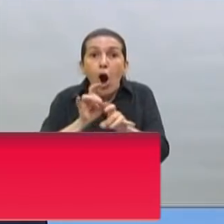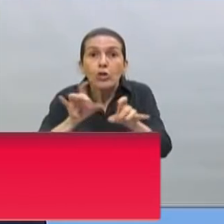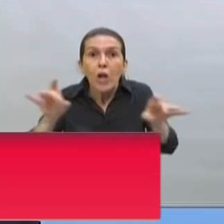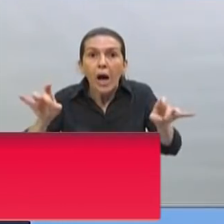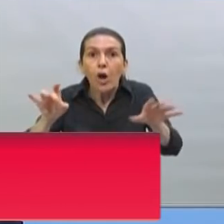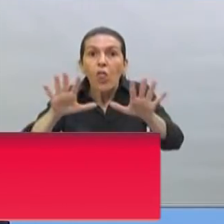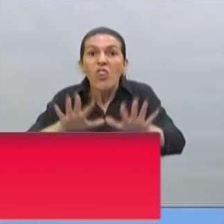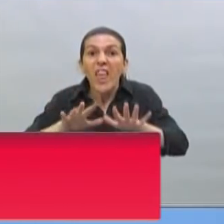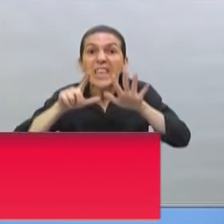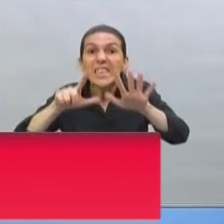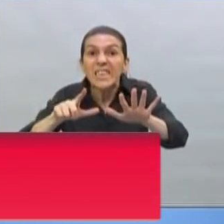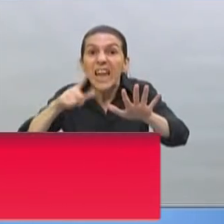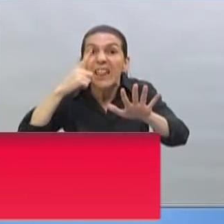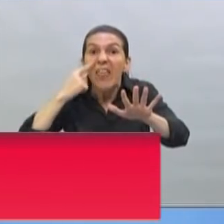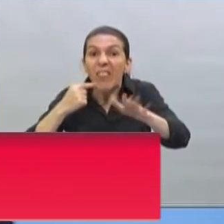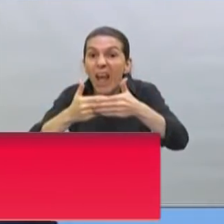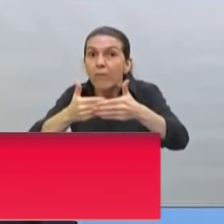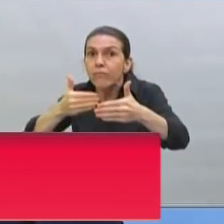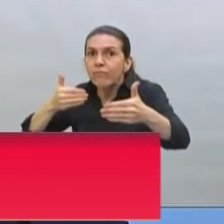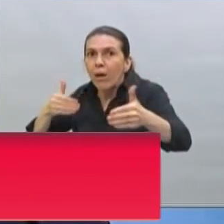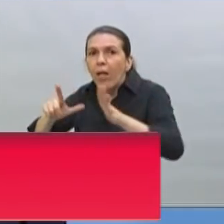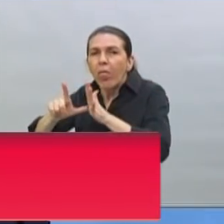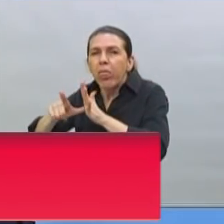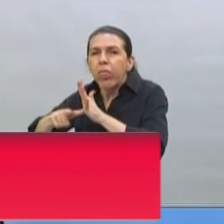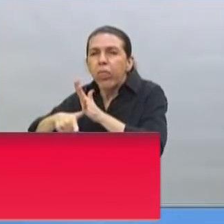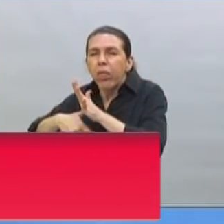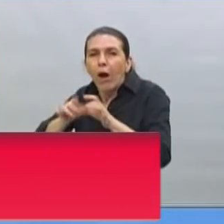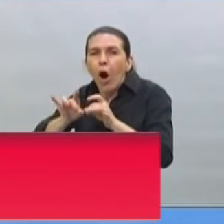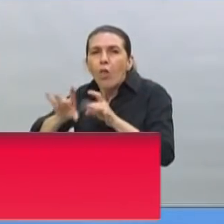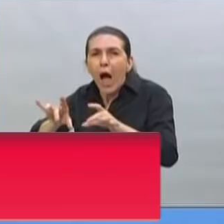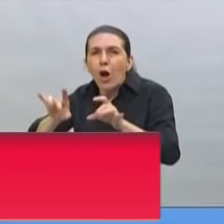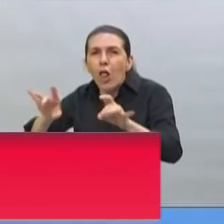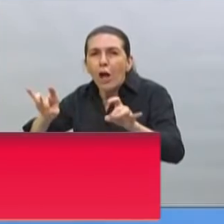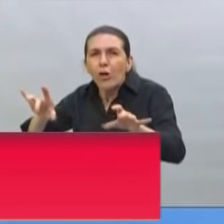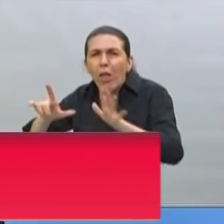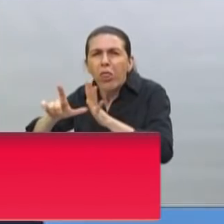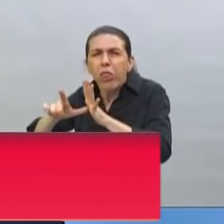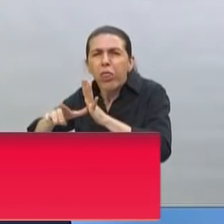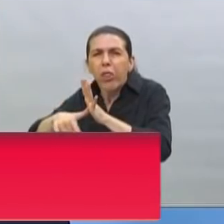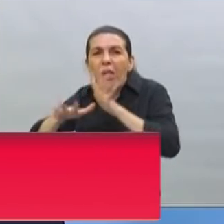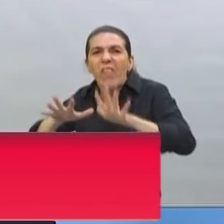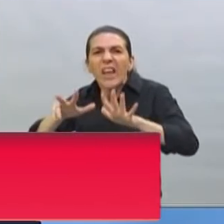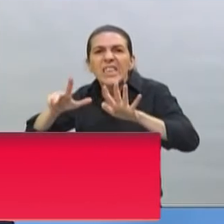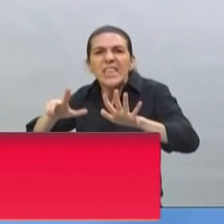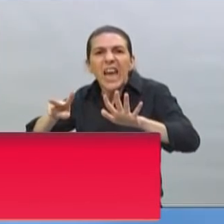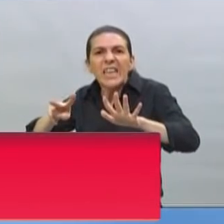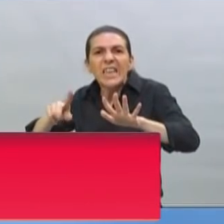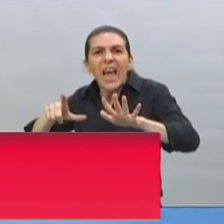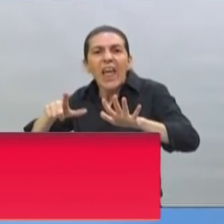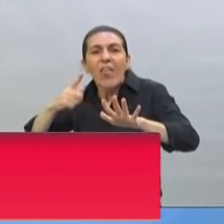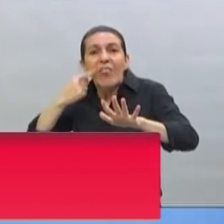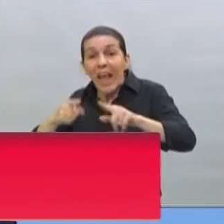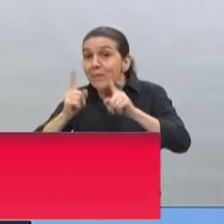17 días. Nosotros hemos logrado este objetivo, que era el objetivo que el primer día les señalé.